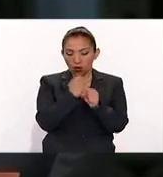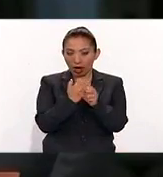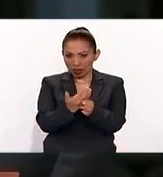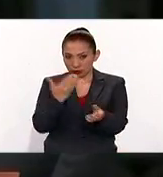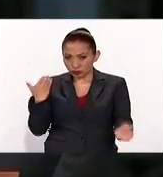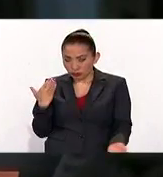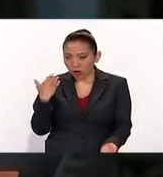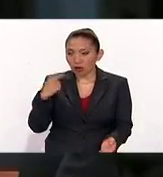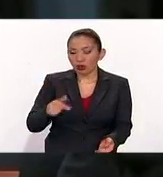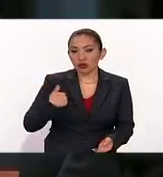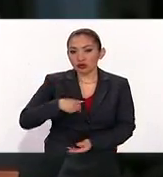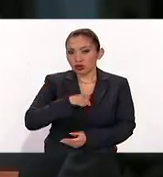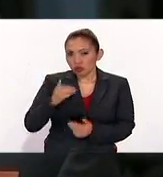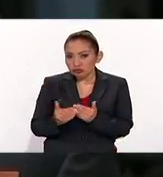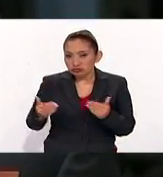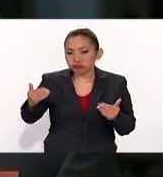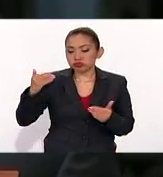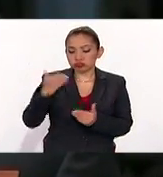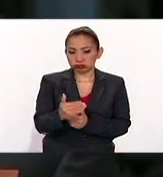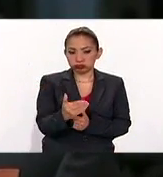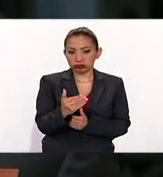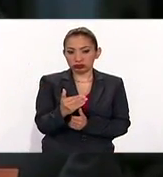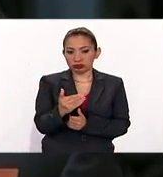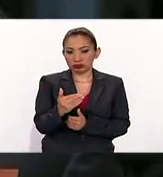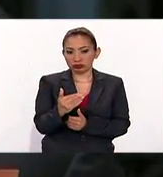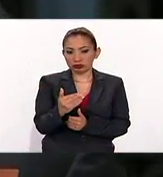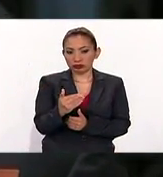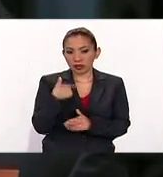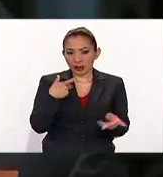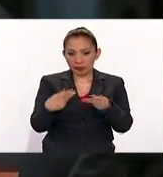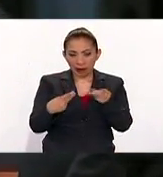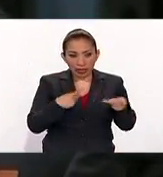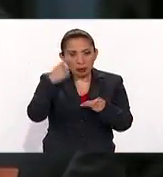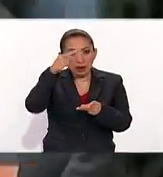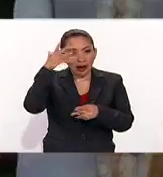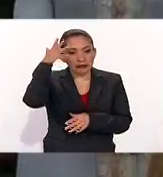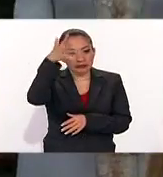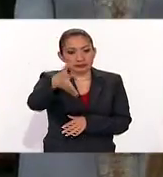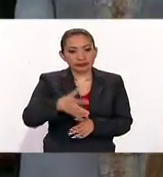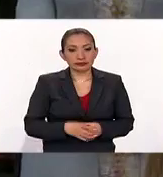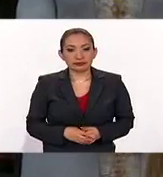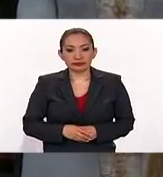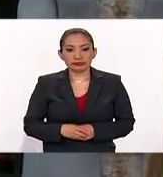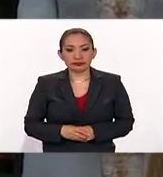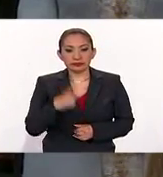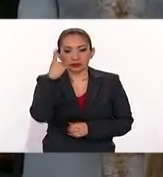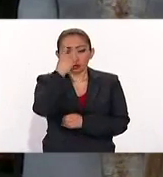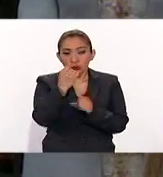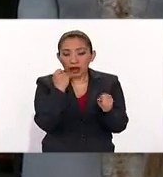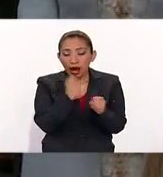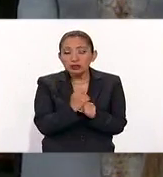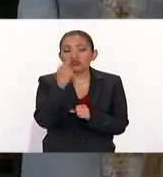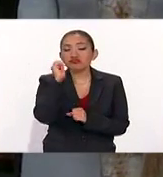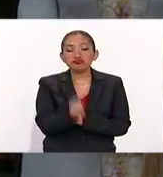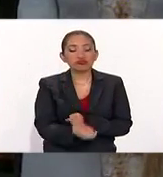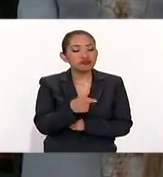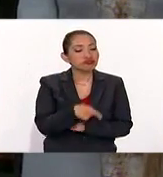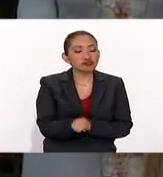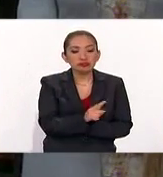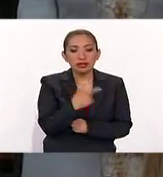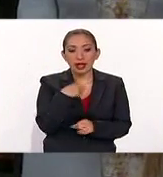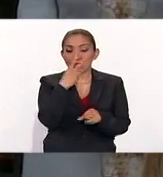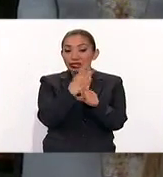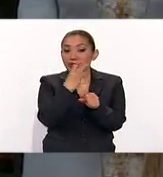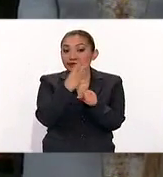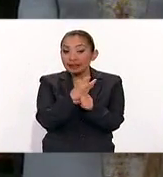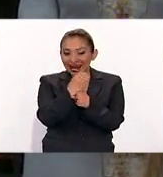en el que hemos avanzado y nos estamos preparando para el futuro. Un año que marca también el